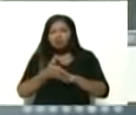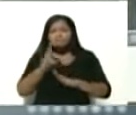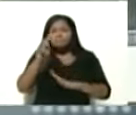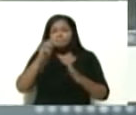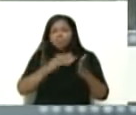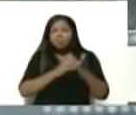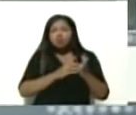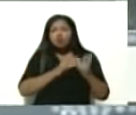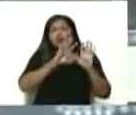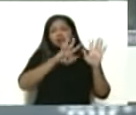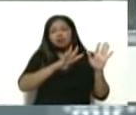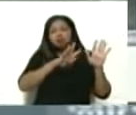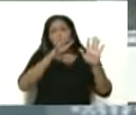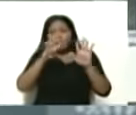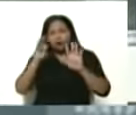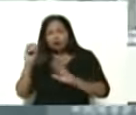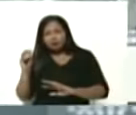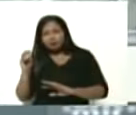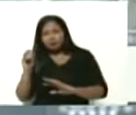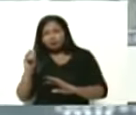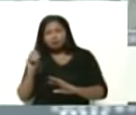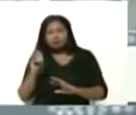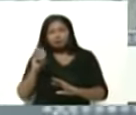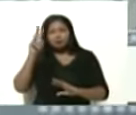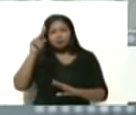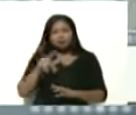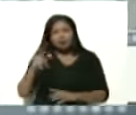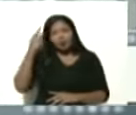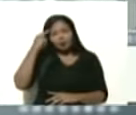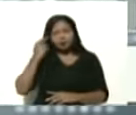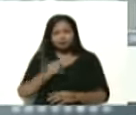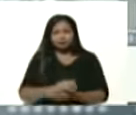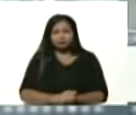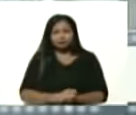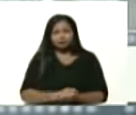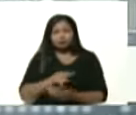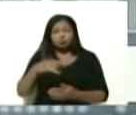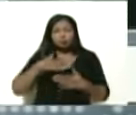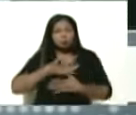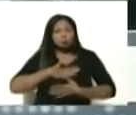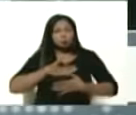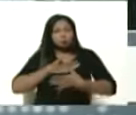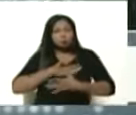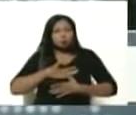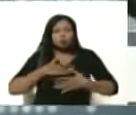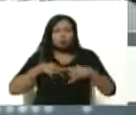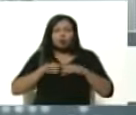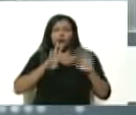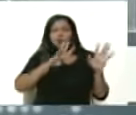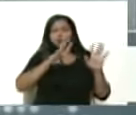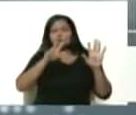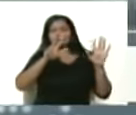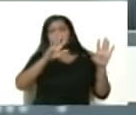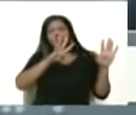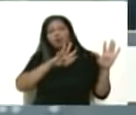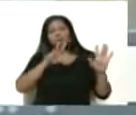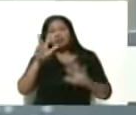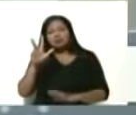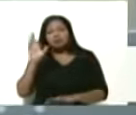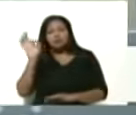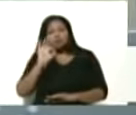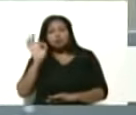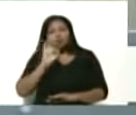toneladas métricas por día esto satisface el 93% del